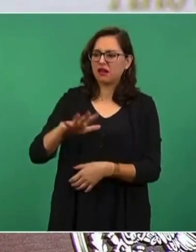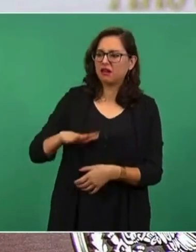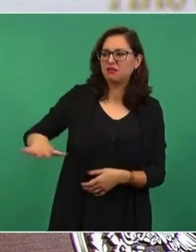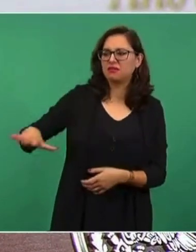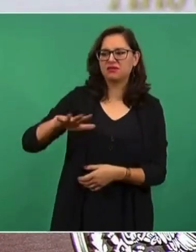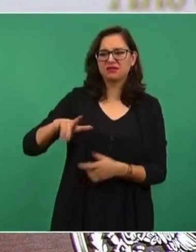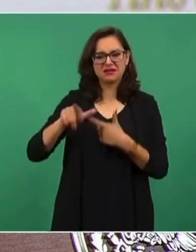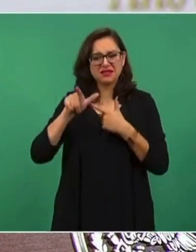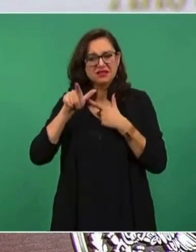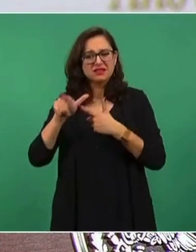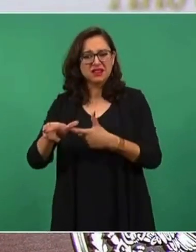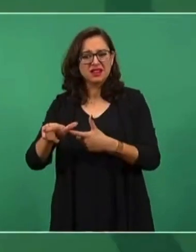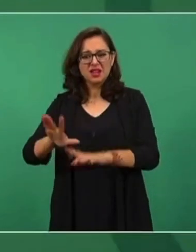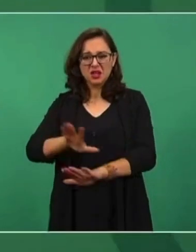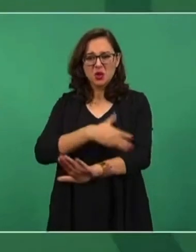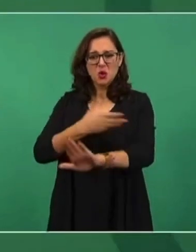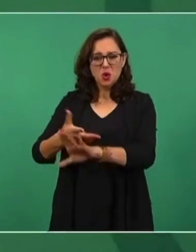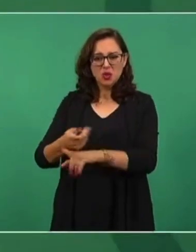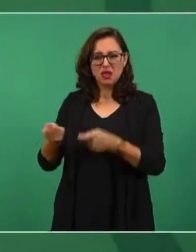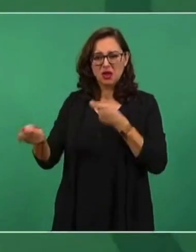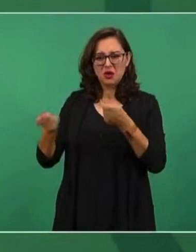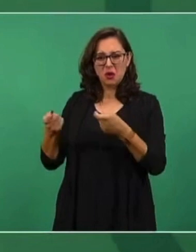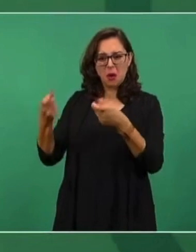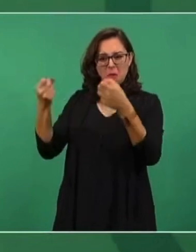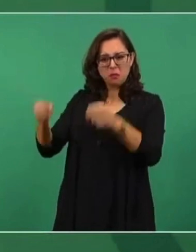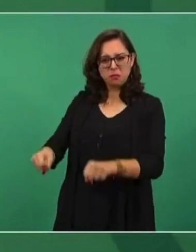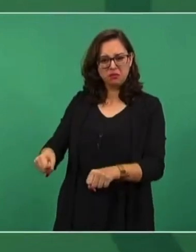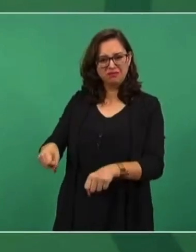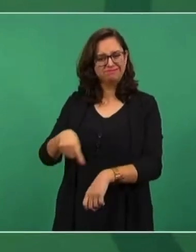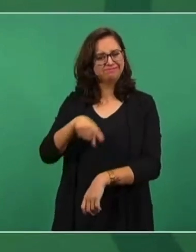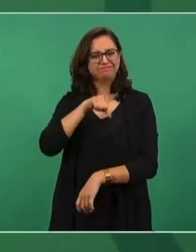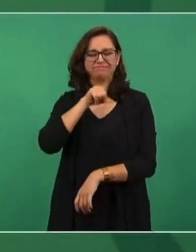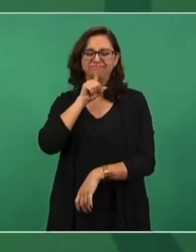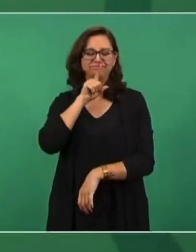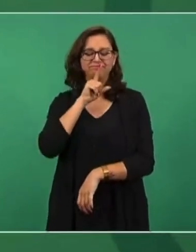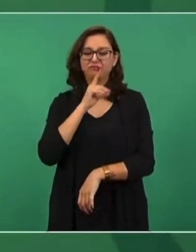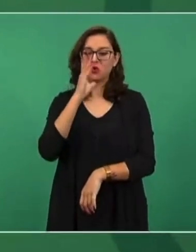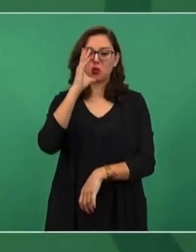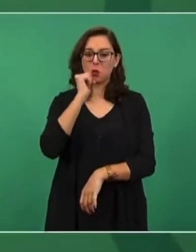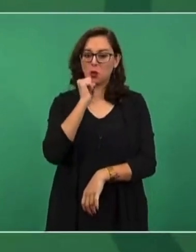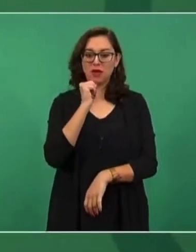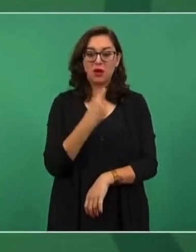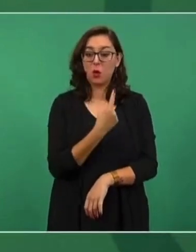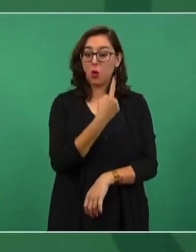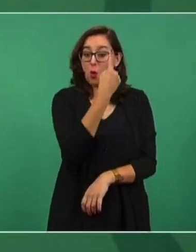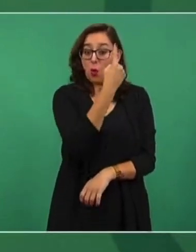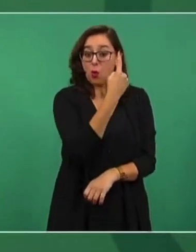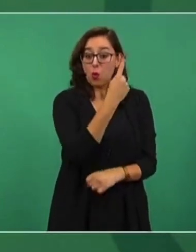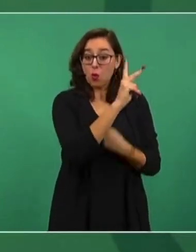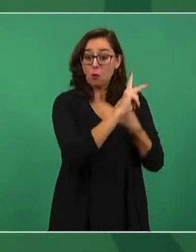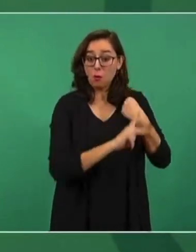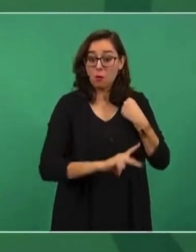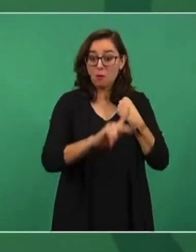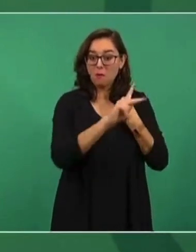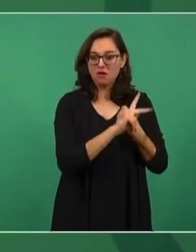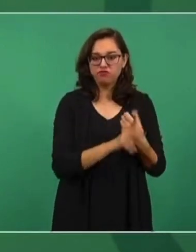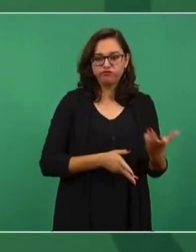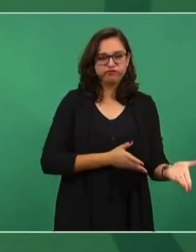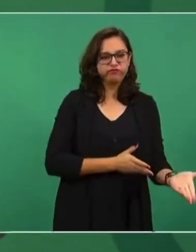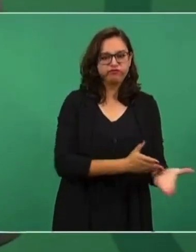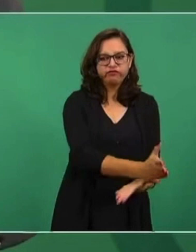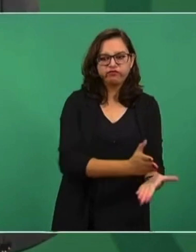una nación intervenir en